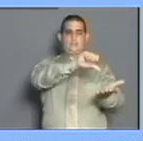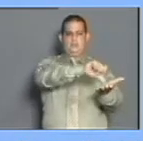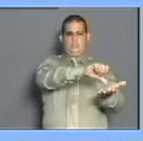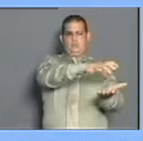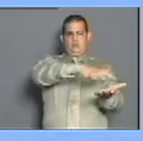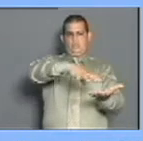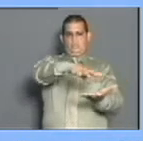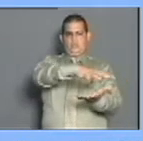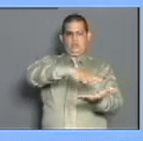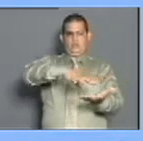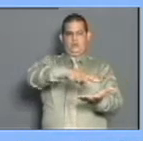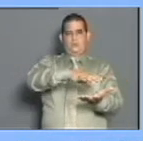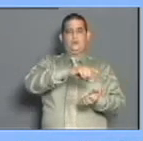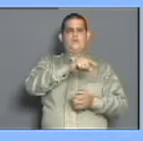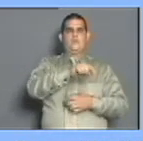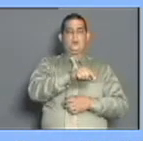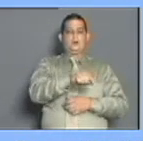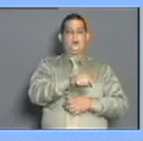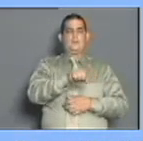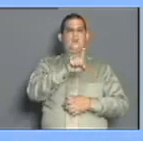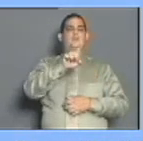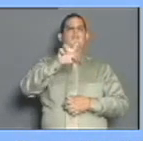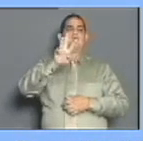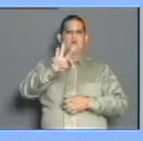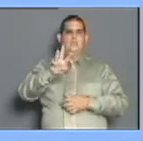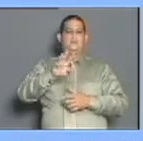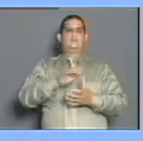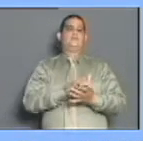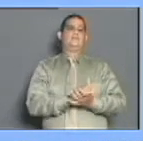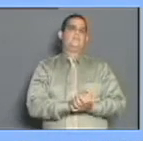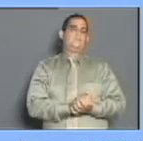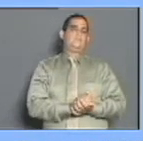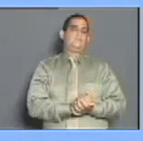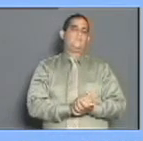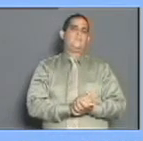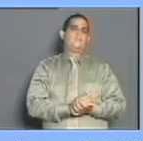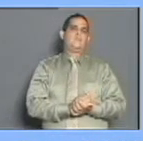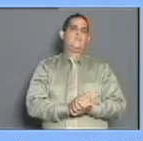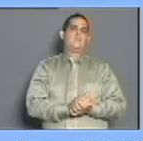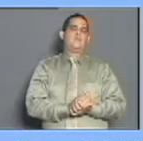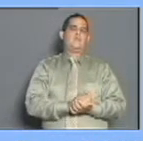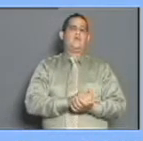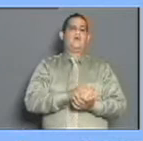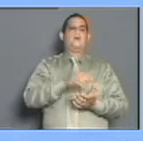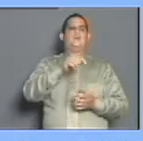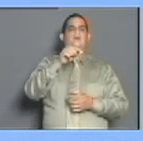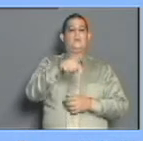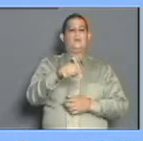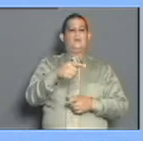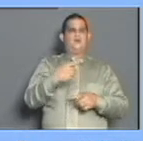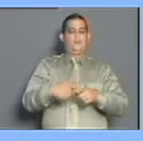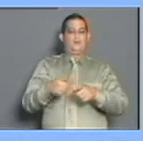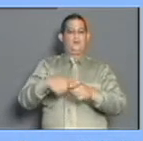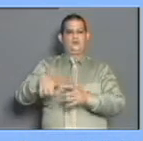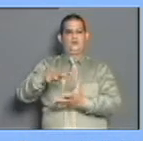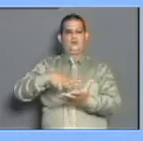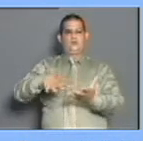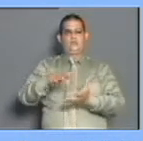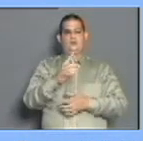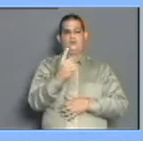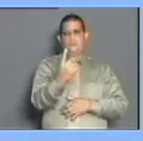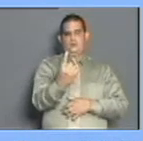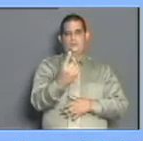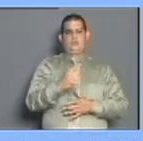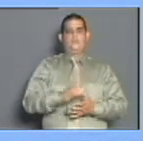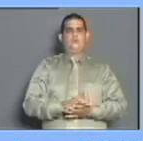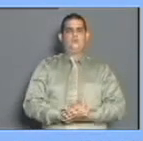salud San Agustín Montes de Oca con 13 también. Área de salud Darío Calzadilla, 11. Y área de salud Juan Jorge Soto con un paciente